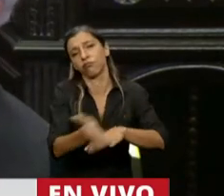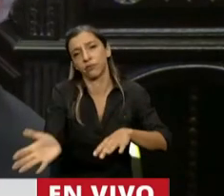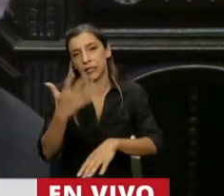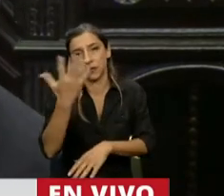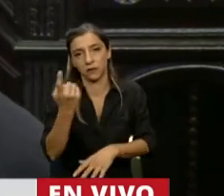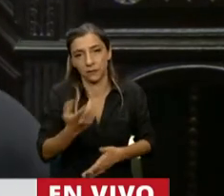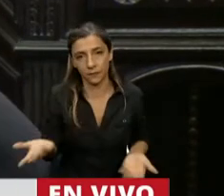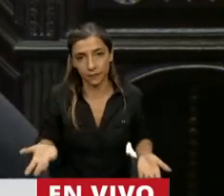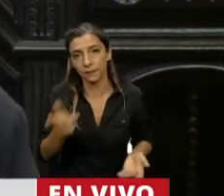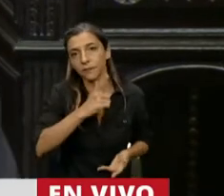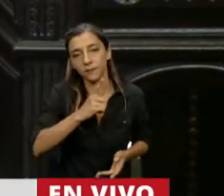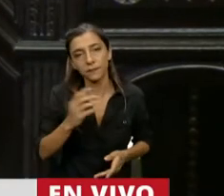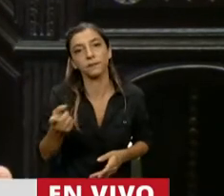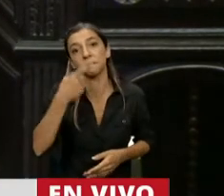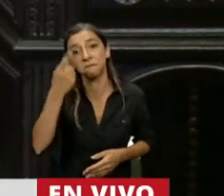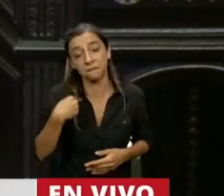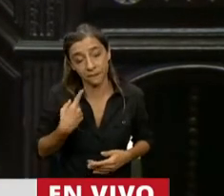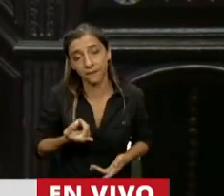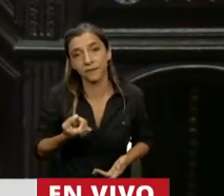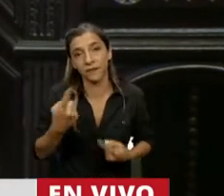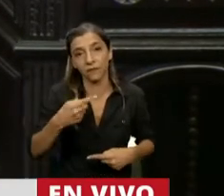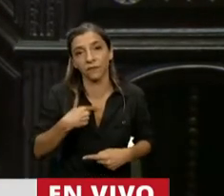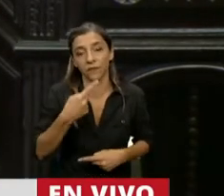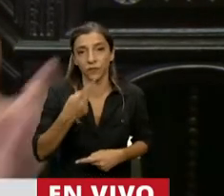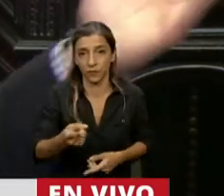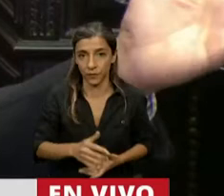minutos, y me parece que es interesante lo que estoy diciendo.